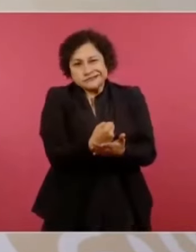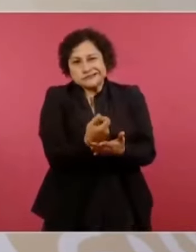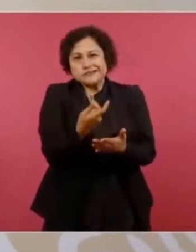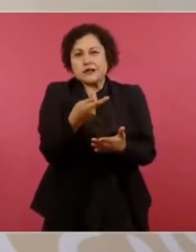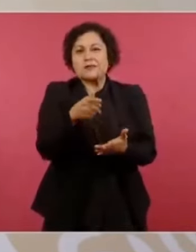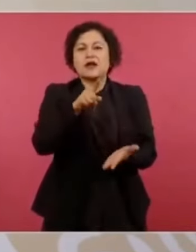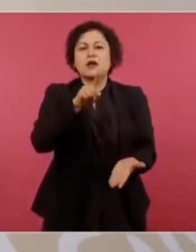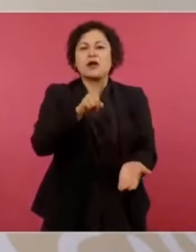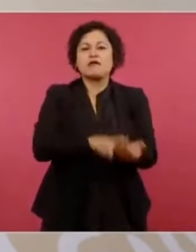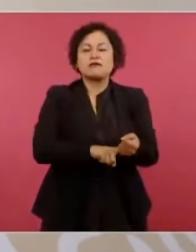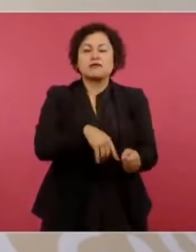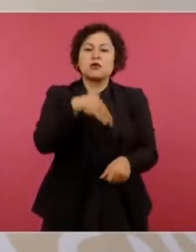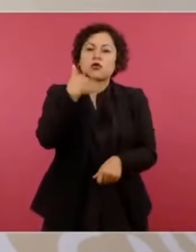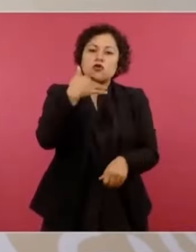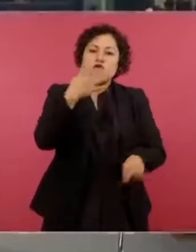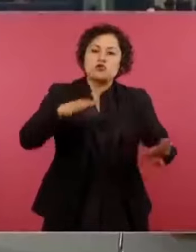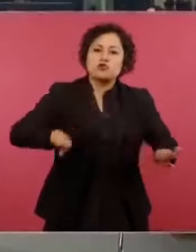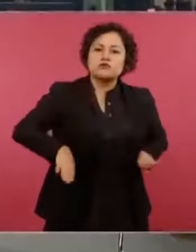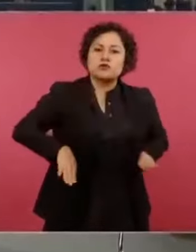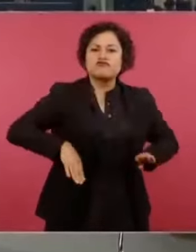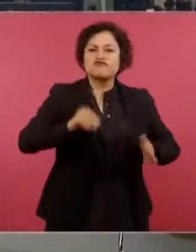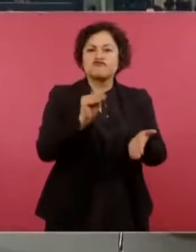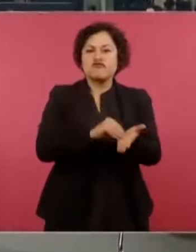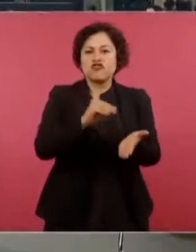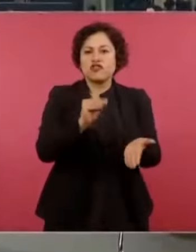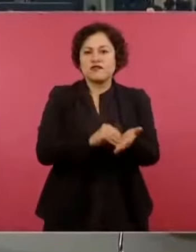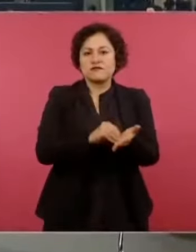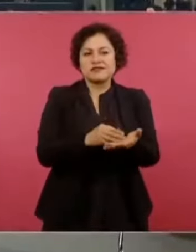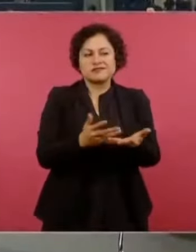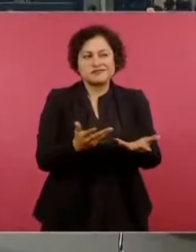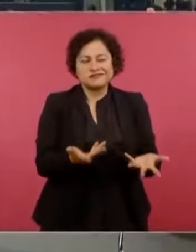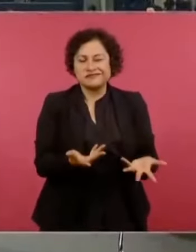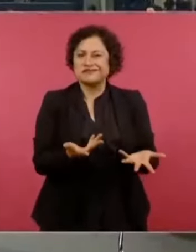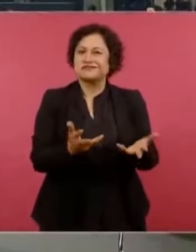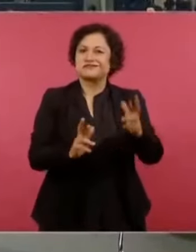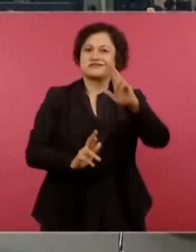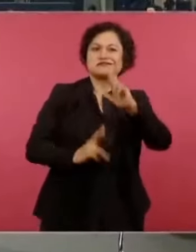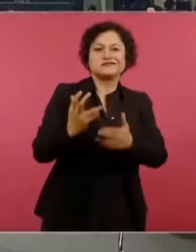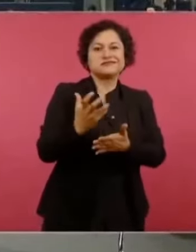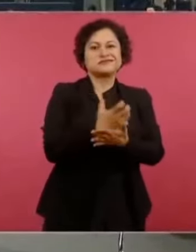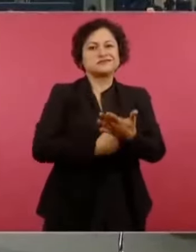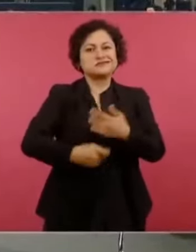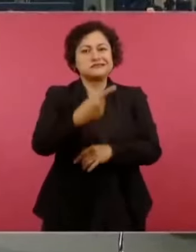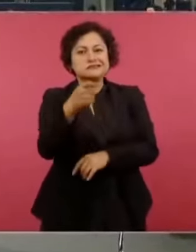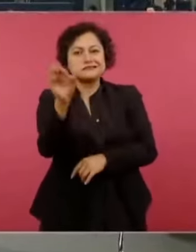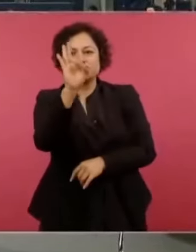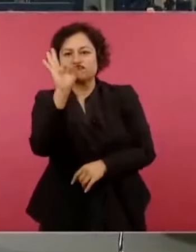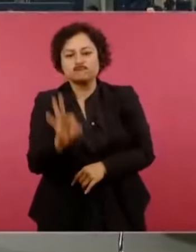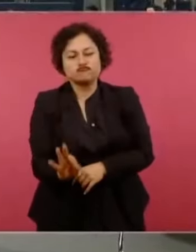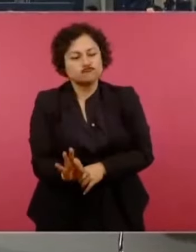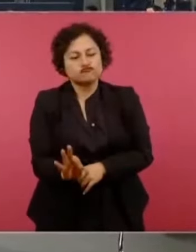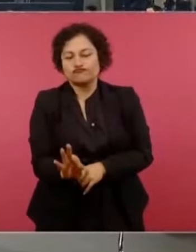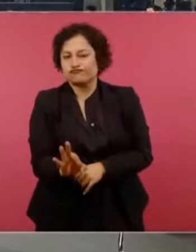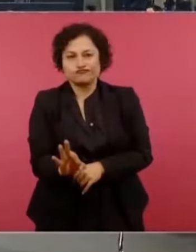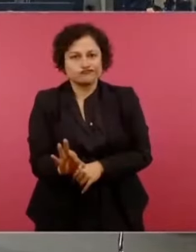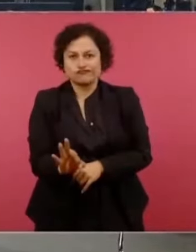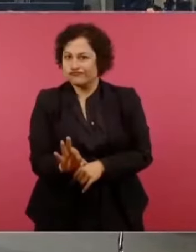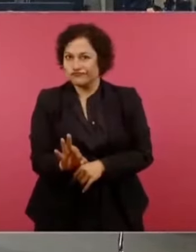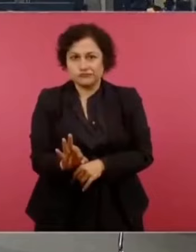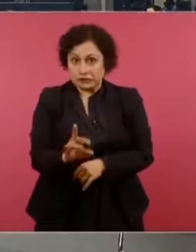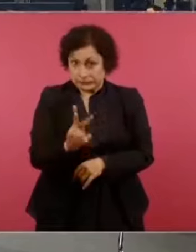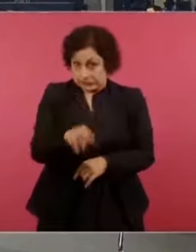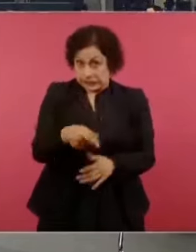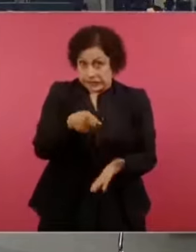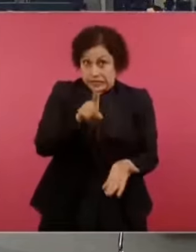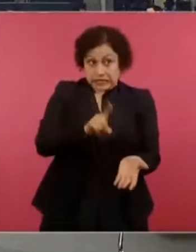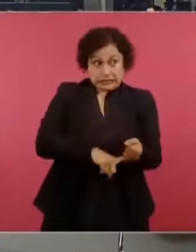Pero había como un silencio y no se consideraba un problema la corrupción. Se le preguntaba